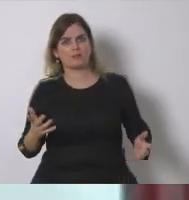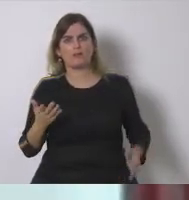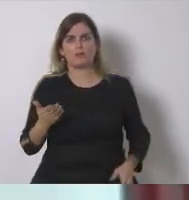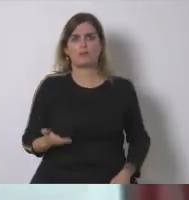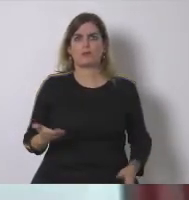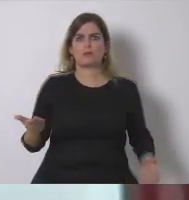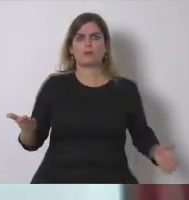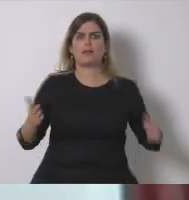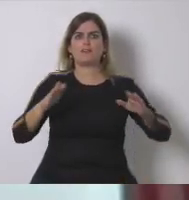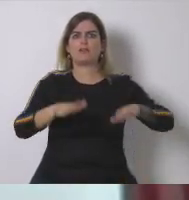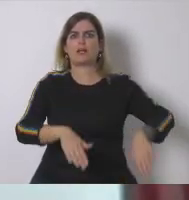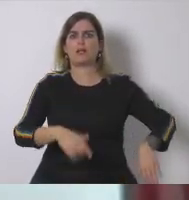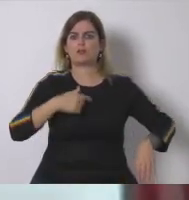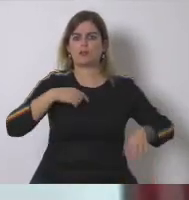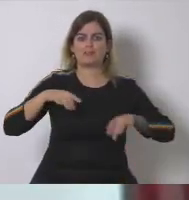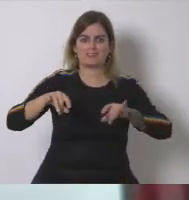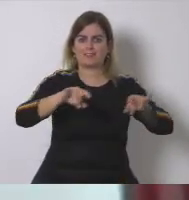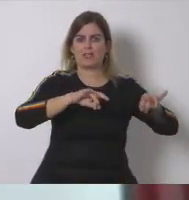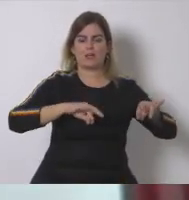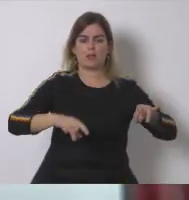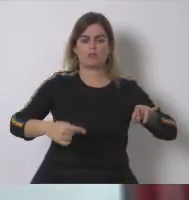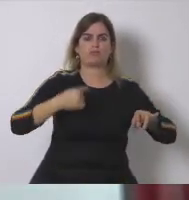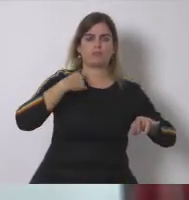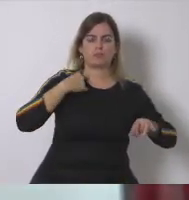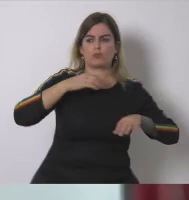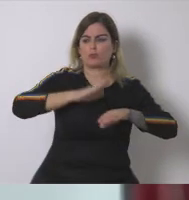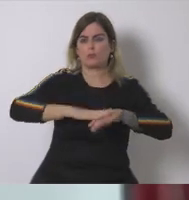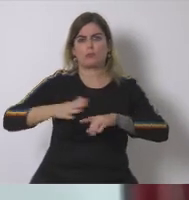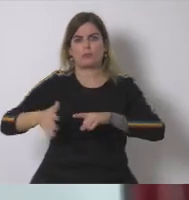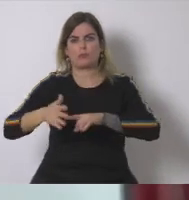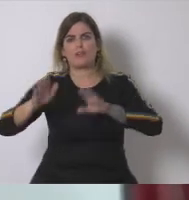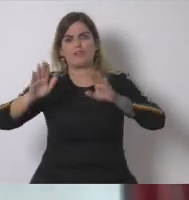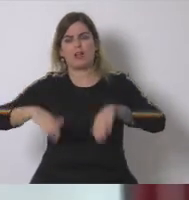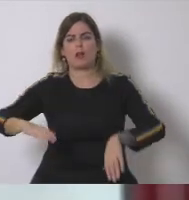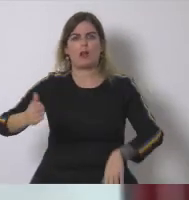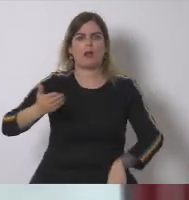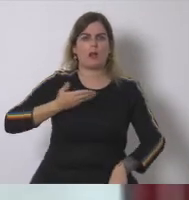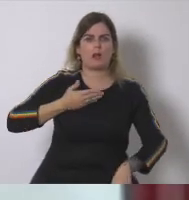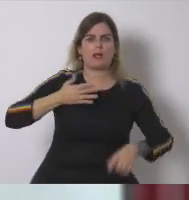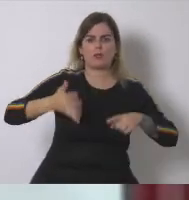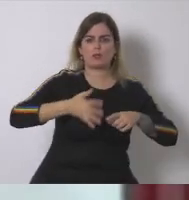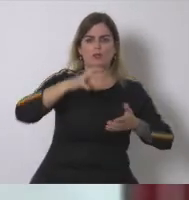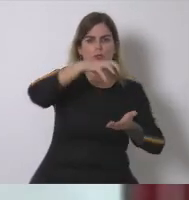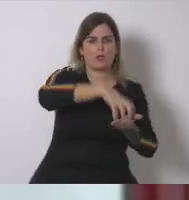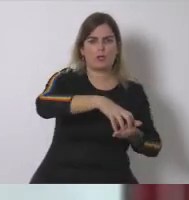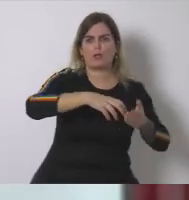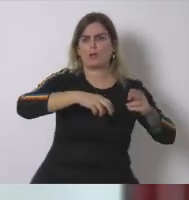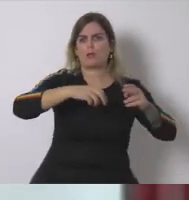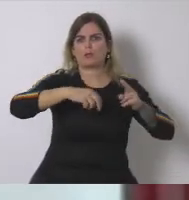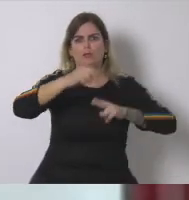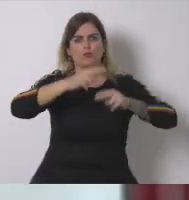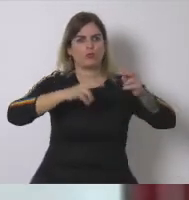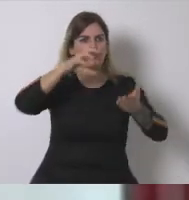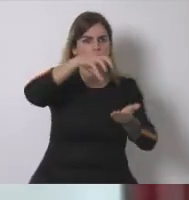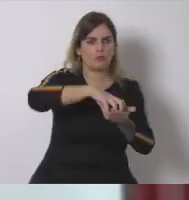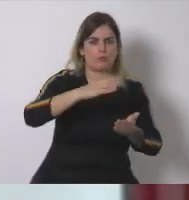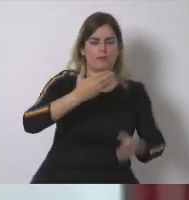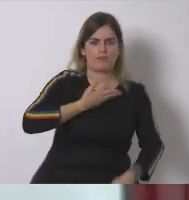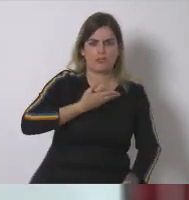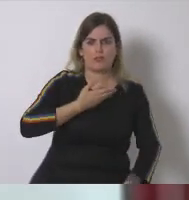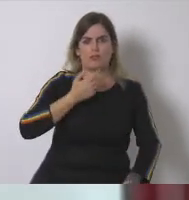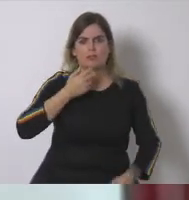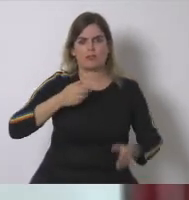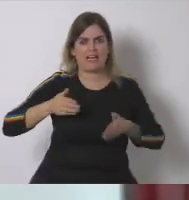un palmo de producción agrícola porque estamos perdiendo mucha producción por carreteras por polígonos por